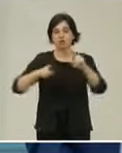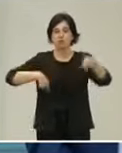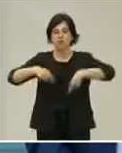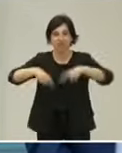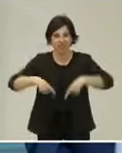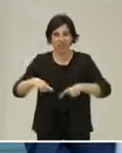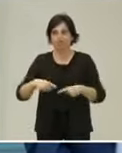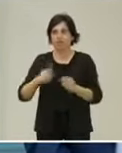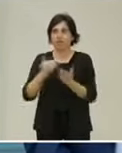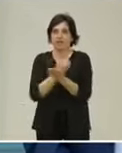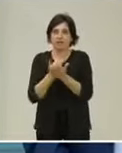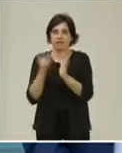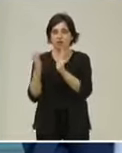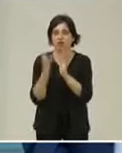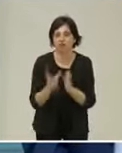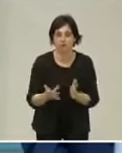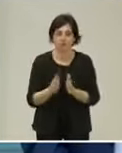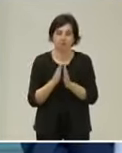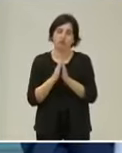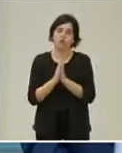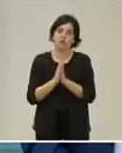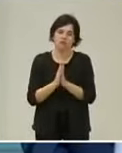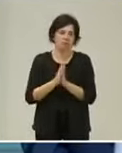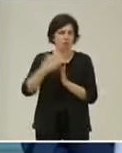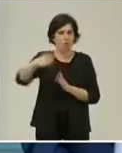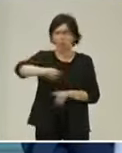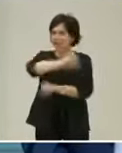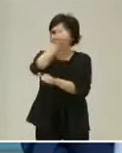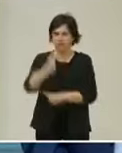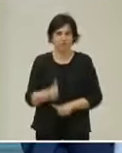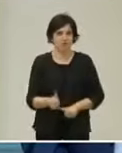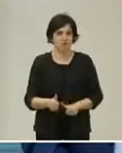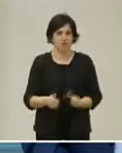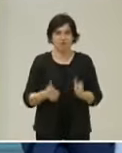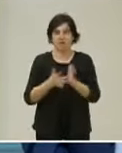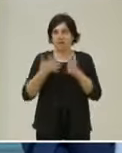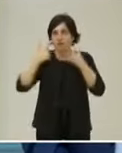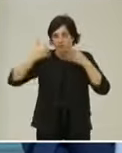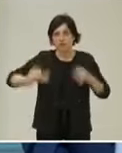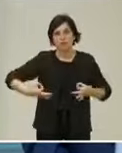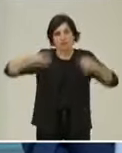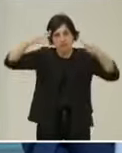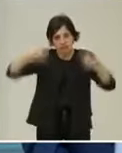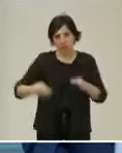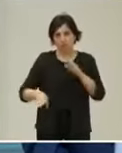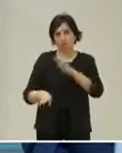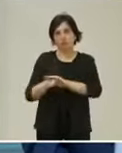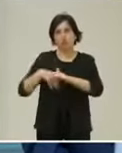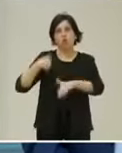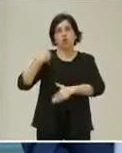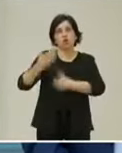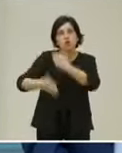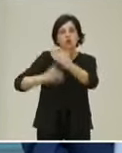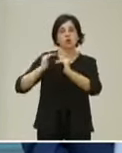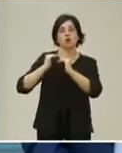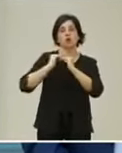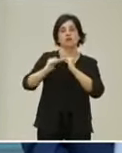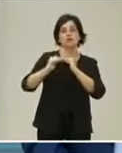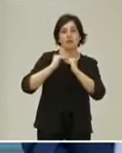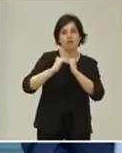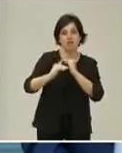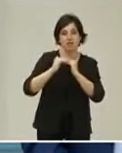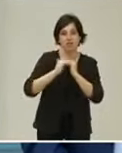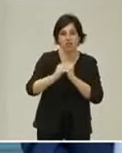y reducir nuestros contactos, porque es la única manera que tenemos de asegurar la continuidad y la estabilidad del